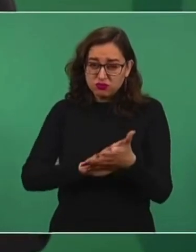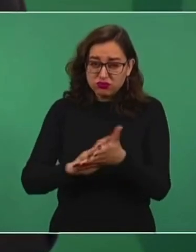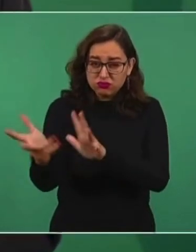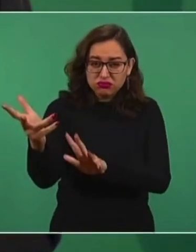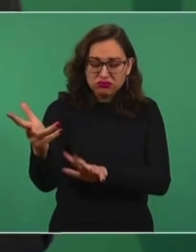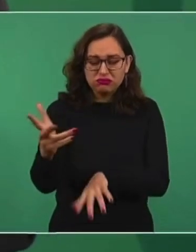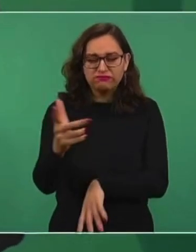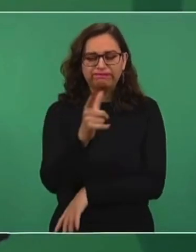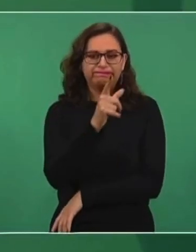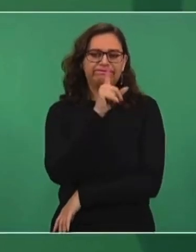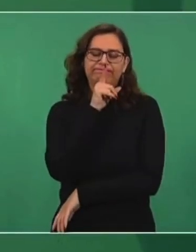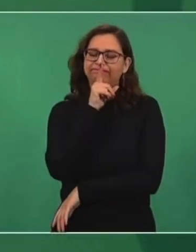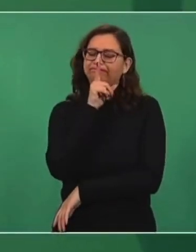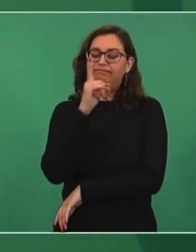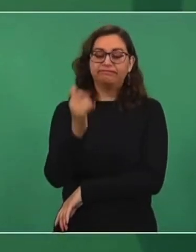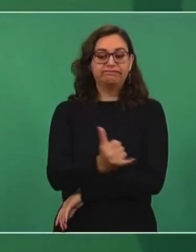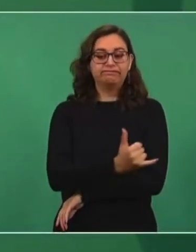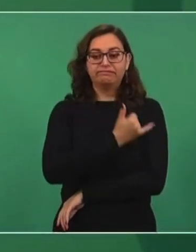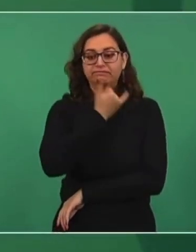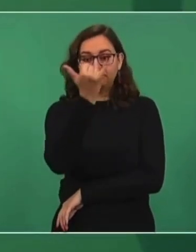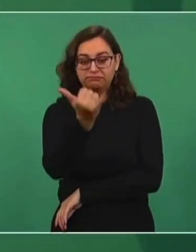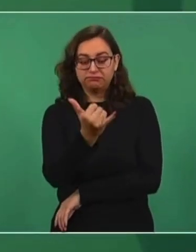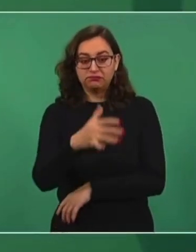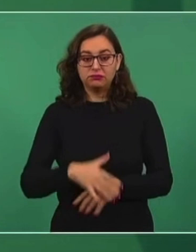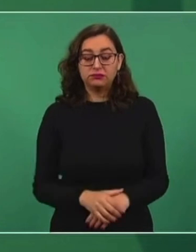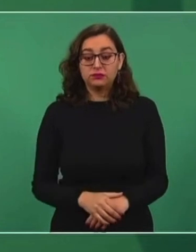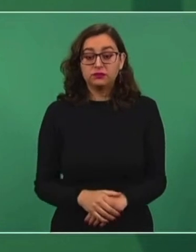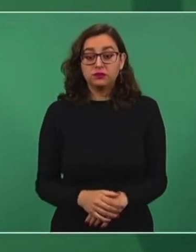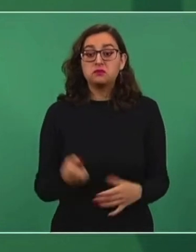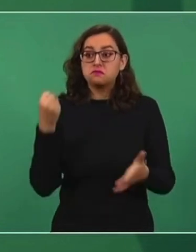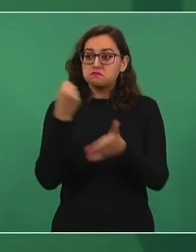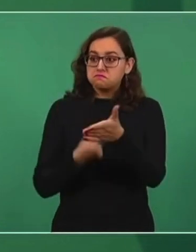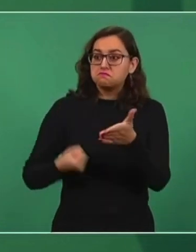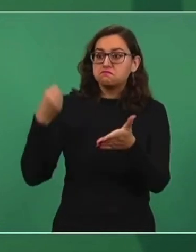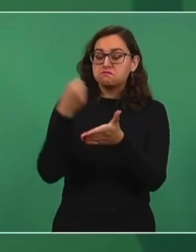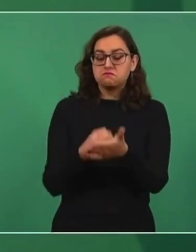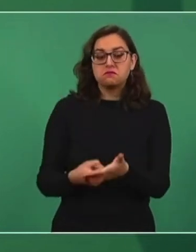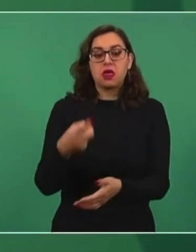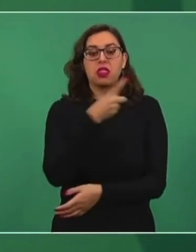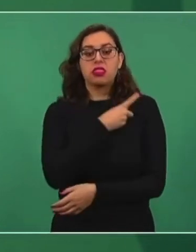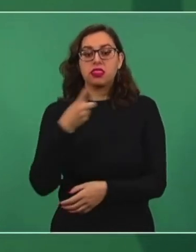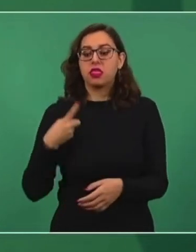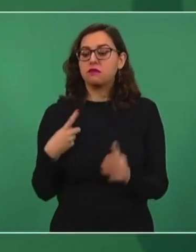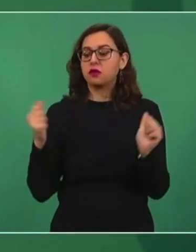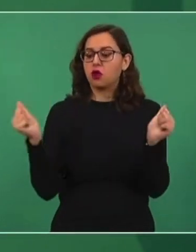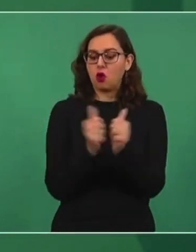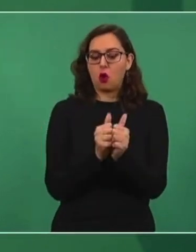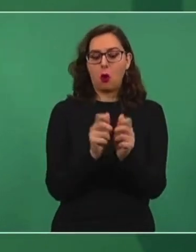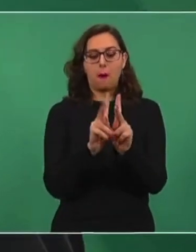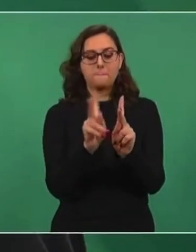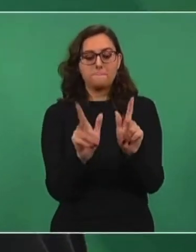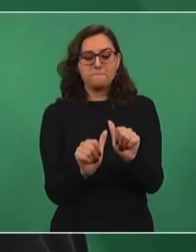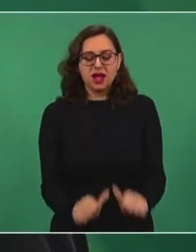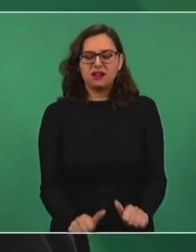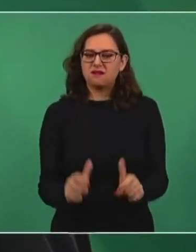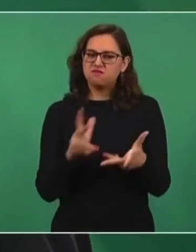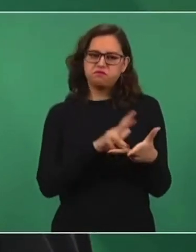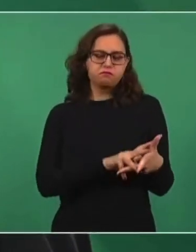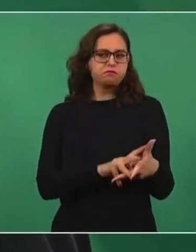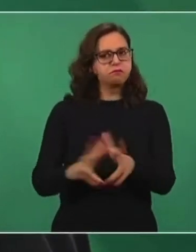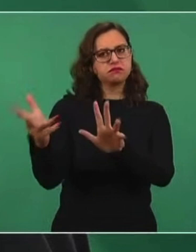protestas deben ser pacíficas, no a la violencia.